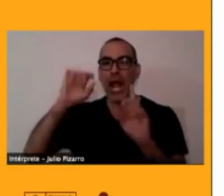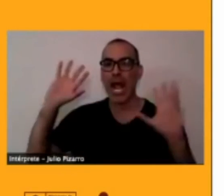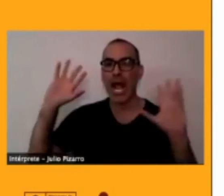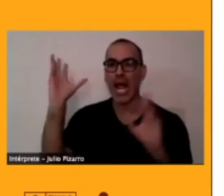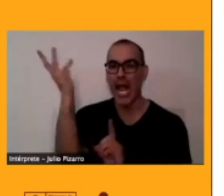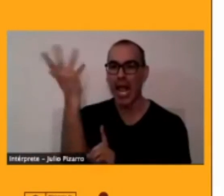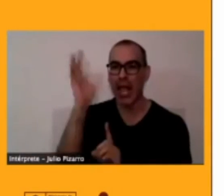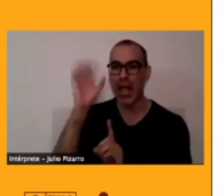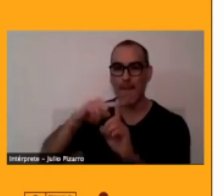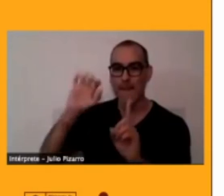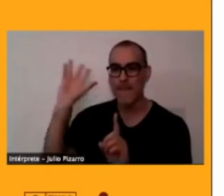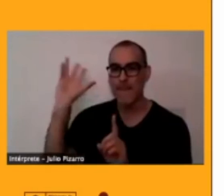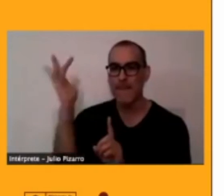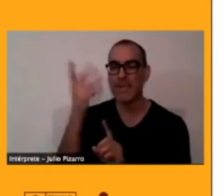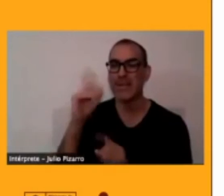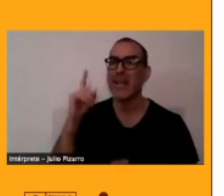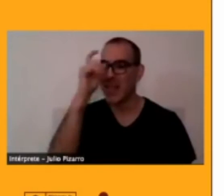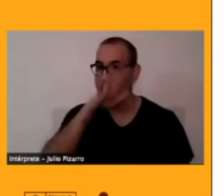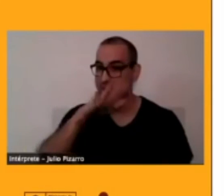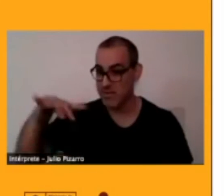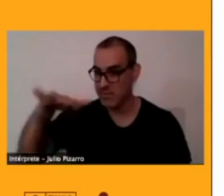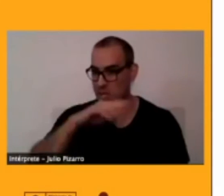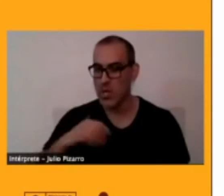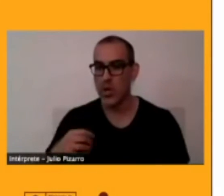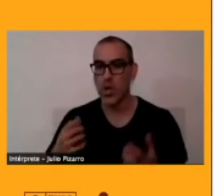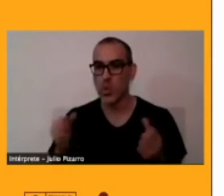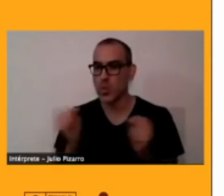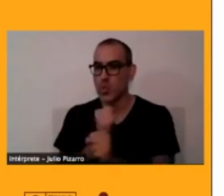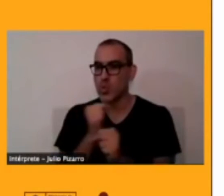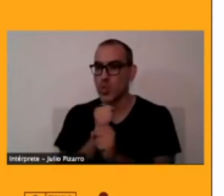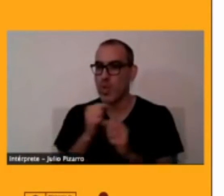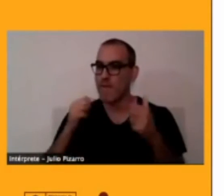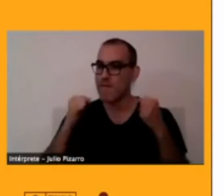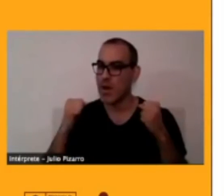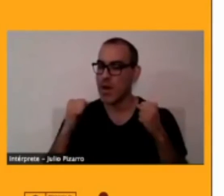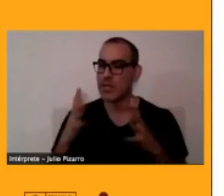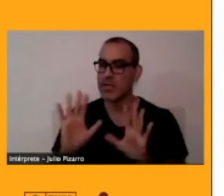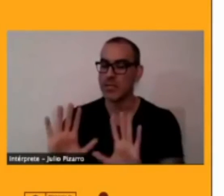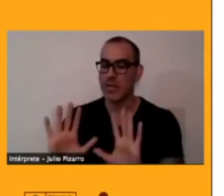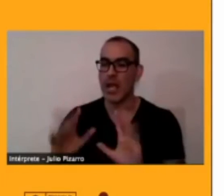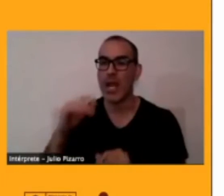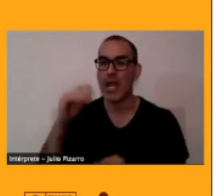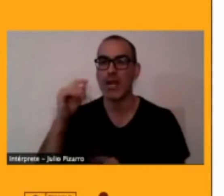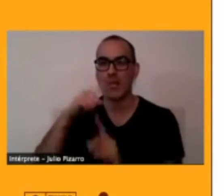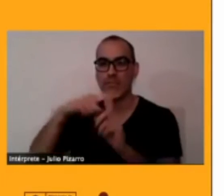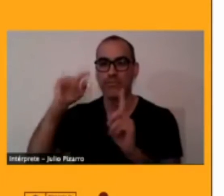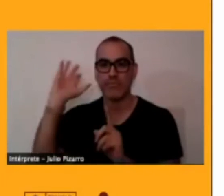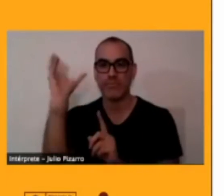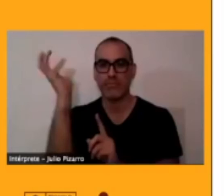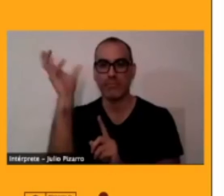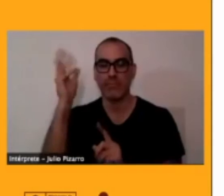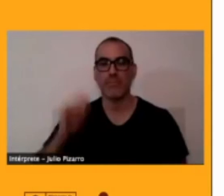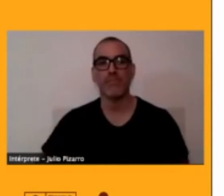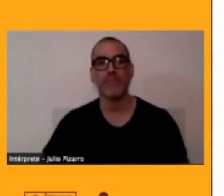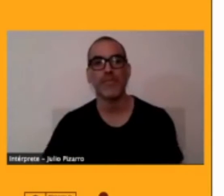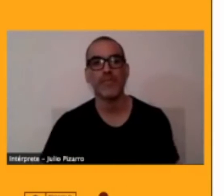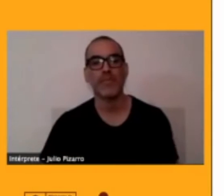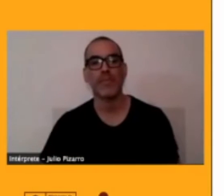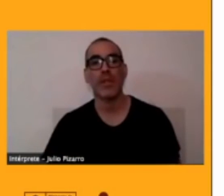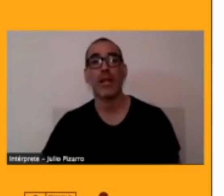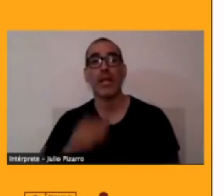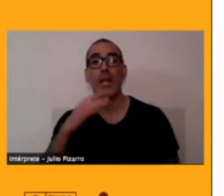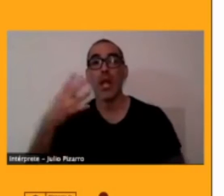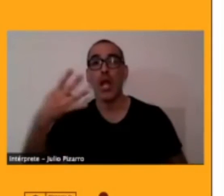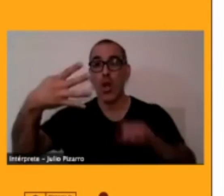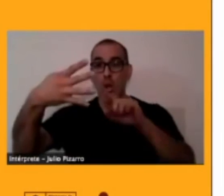el clima es muy hostil, y así se refleja en la lengua kunsa, de hecho. Finalmente, llegamos a la República, donde